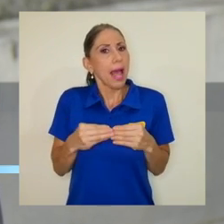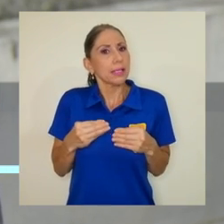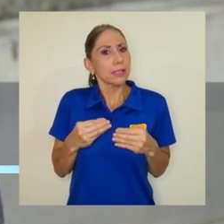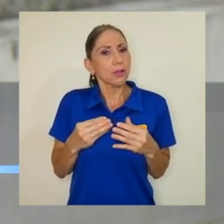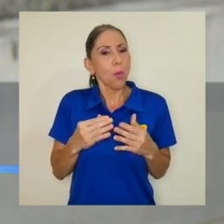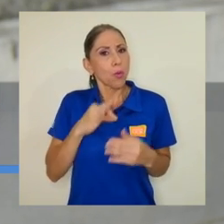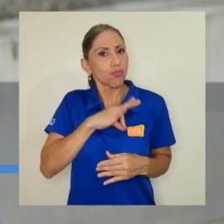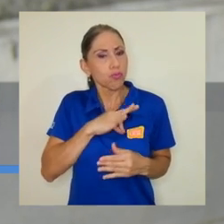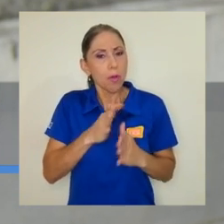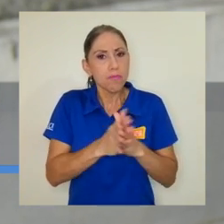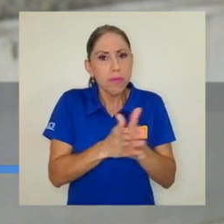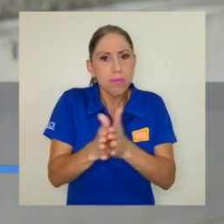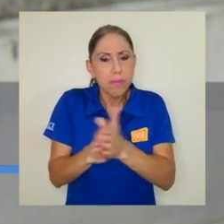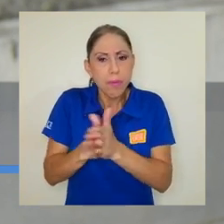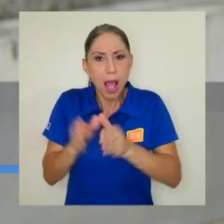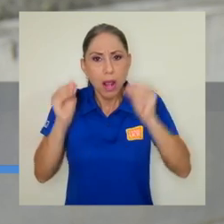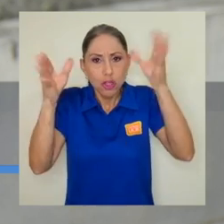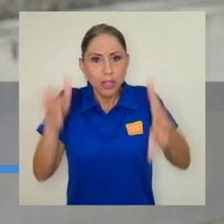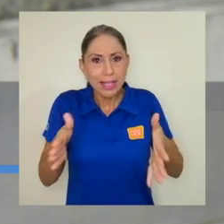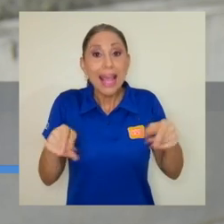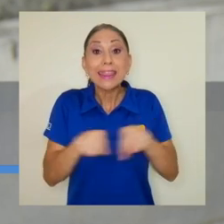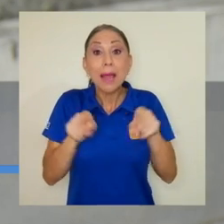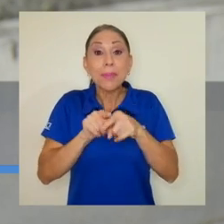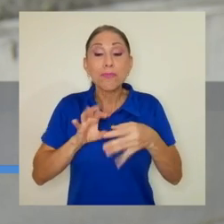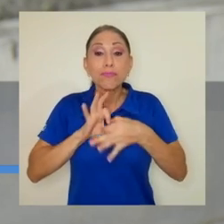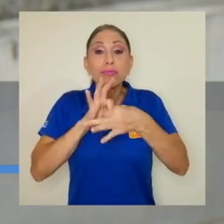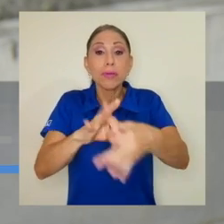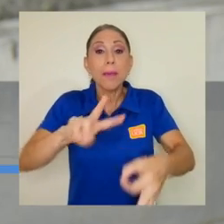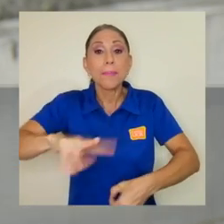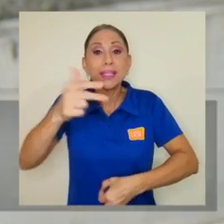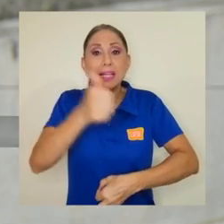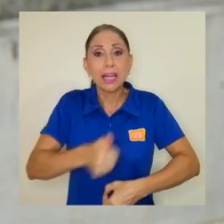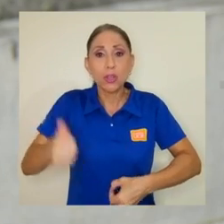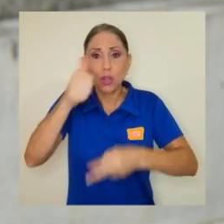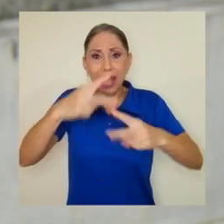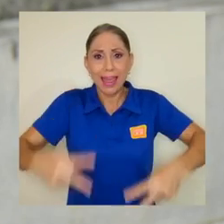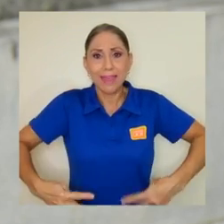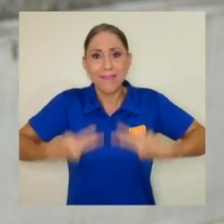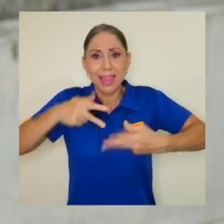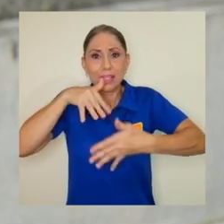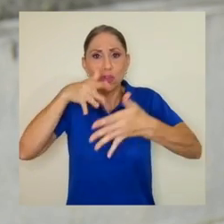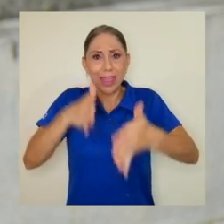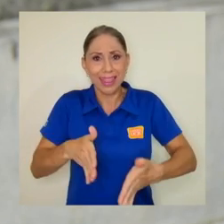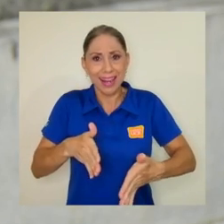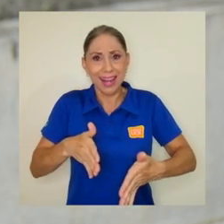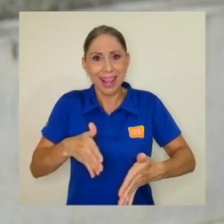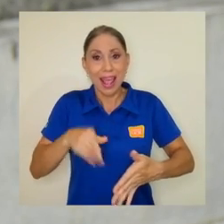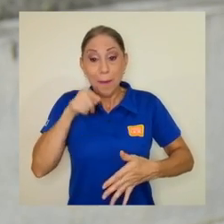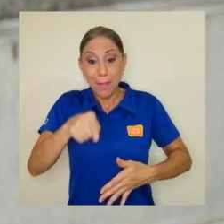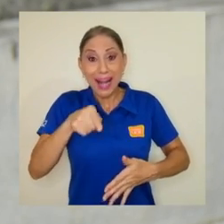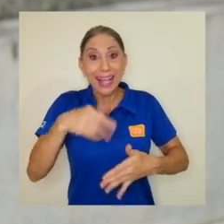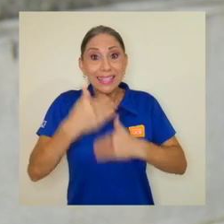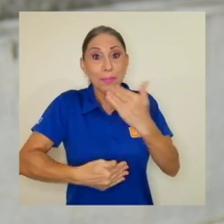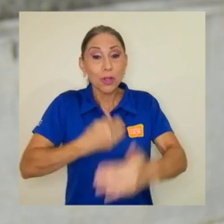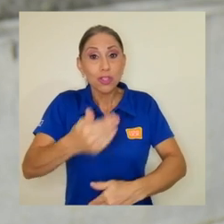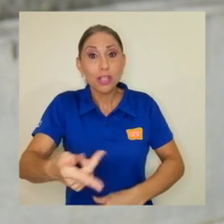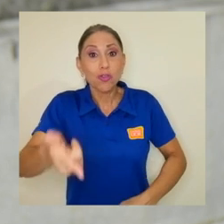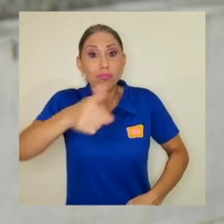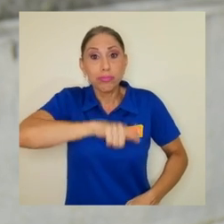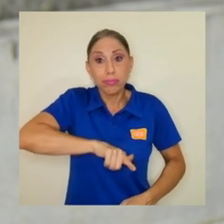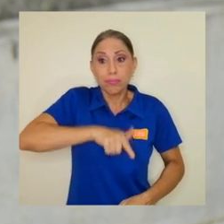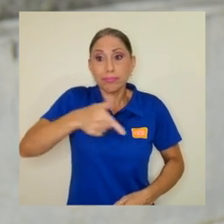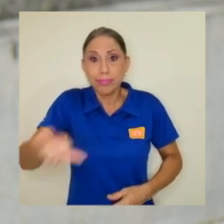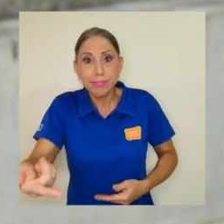docente. Igual podemos trabajar en coordinación con la vicerectoría de vida estudiantil, para que ese proceso sea en doble dirección,